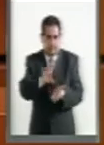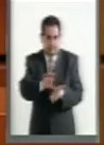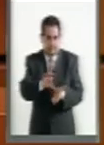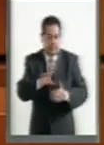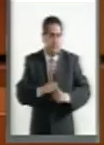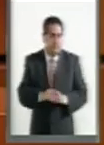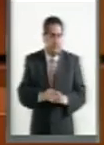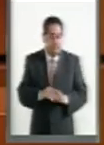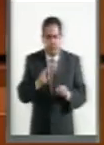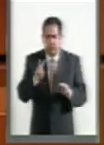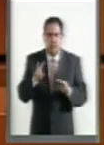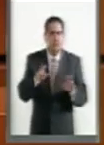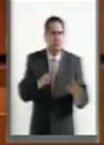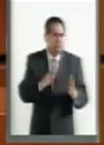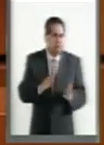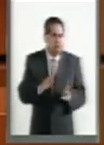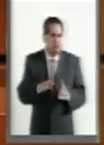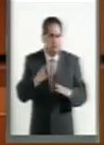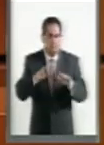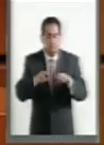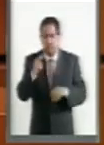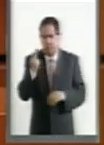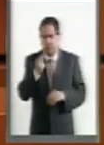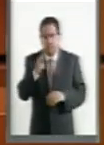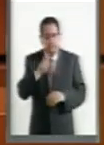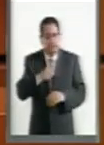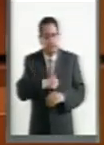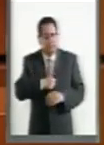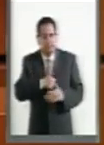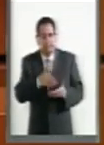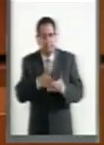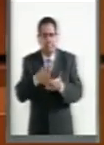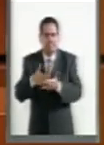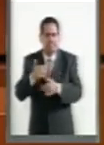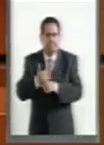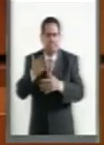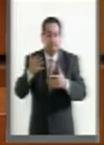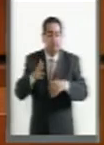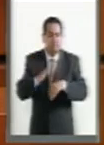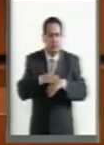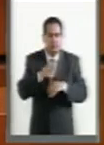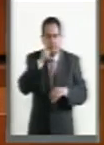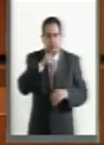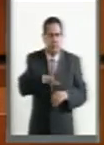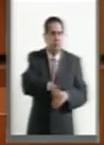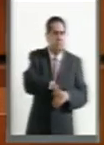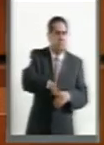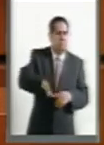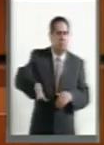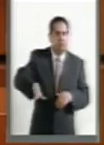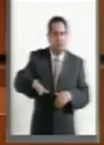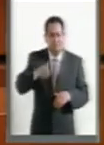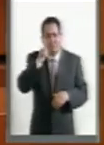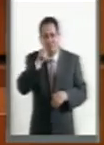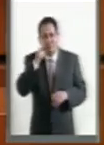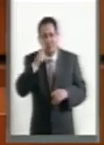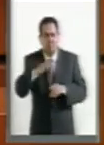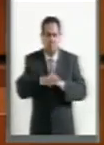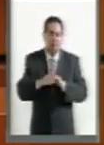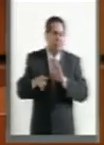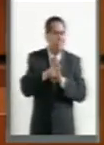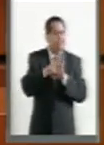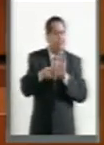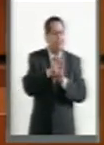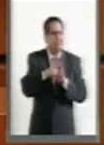Escenario que algunas veces es desfavorable, ya que suelen verse marginadas a causa de los prejuicios